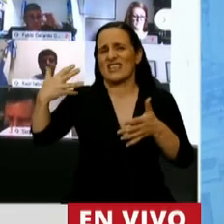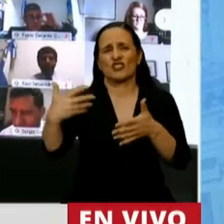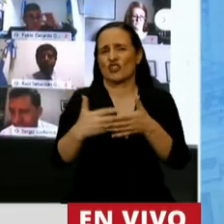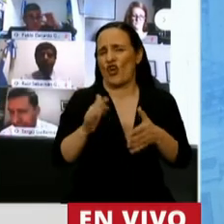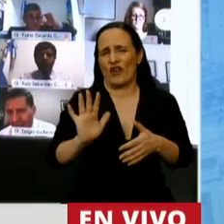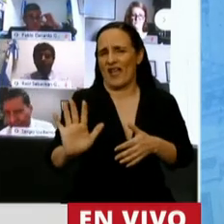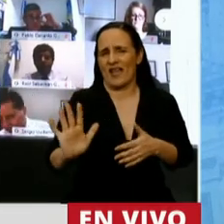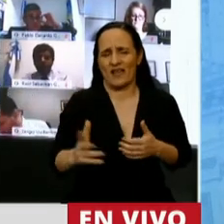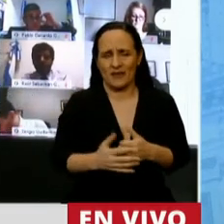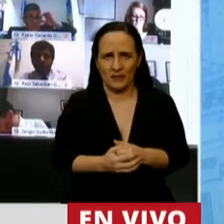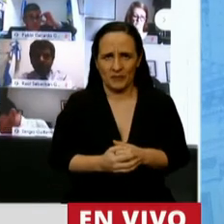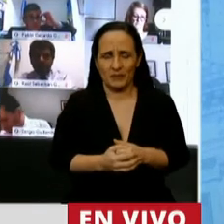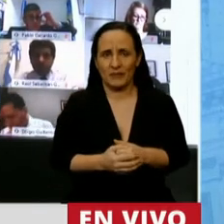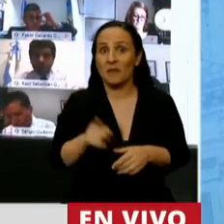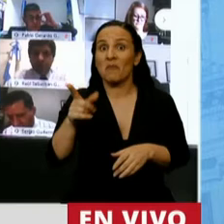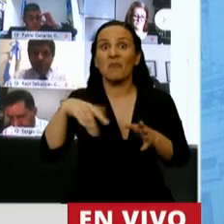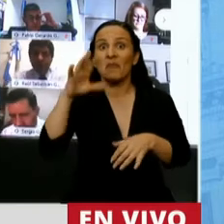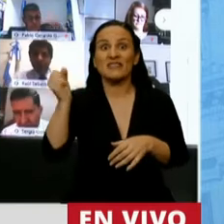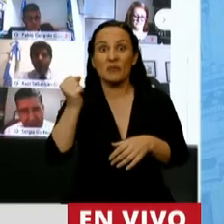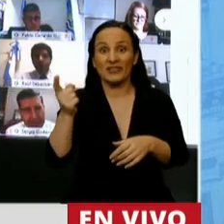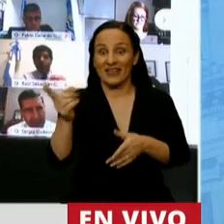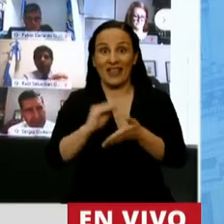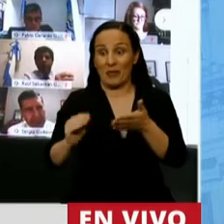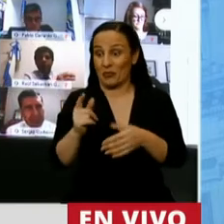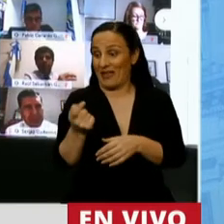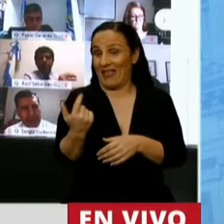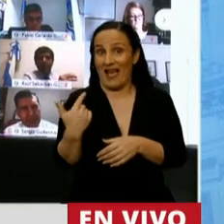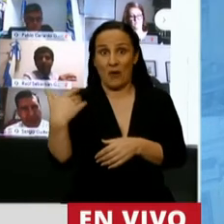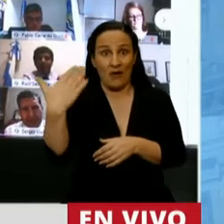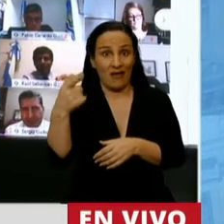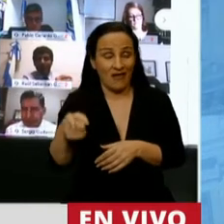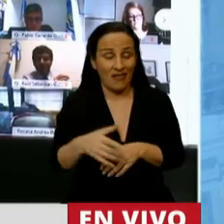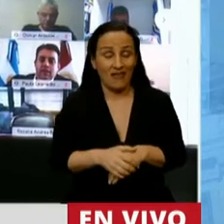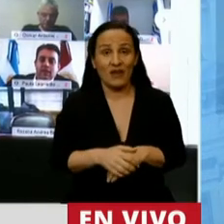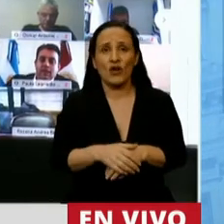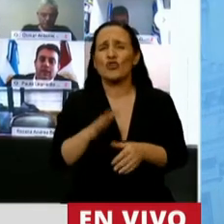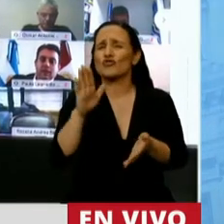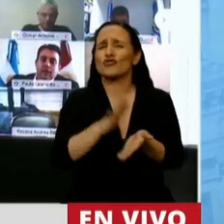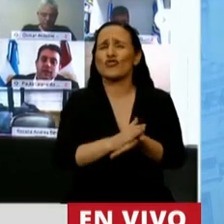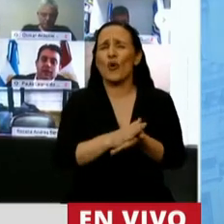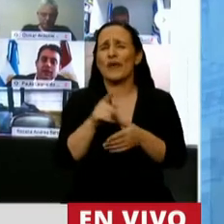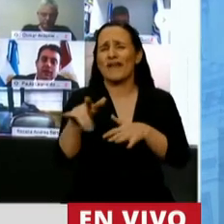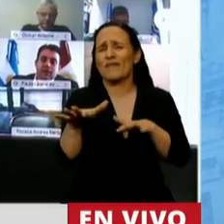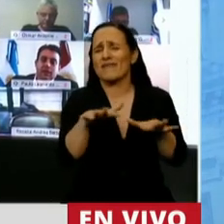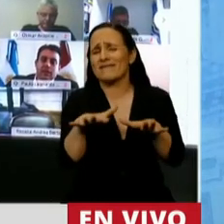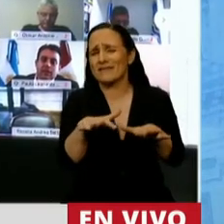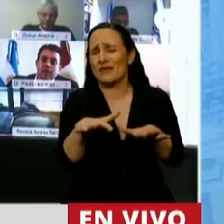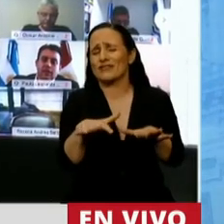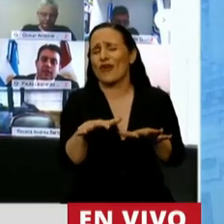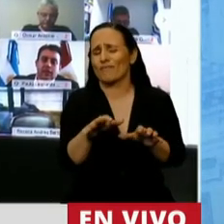Lo más importante con respecto a lo que acaba de decir la diputada preopinante acerca de un hecho desafortunado